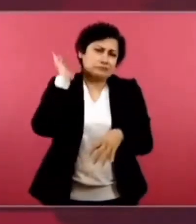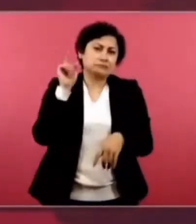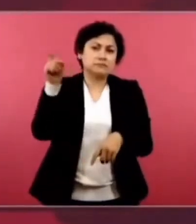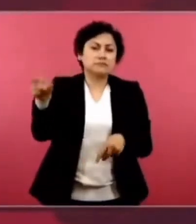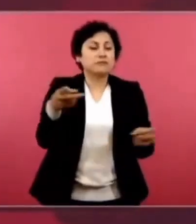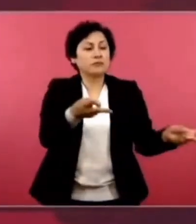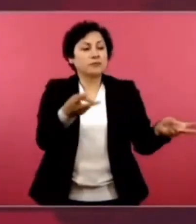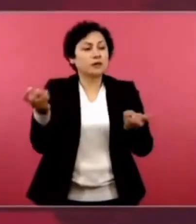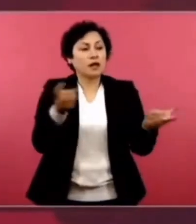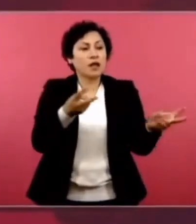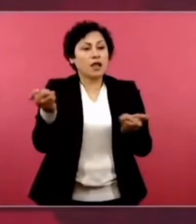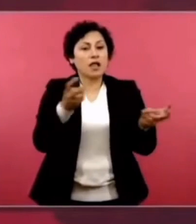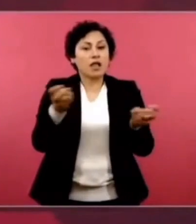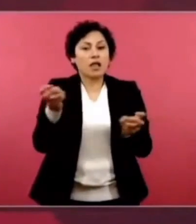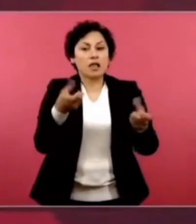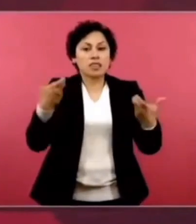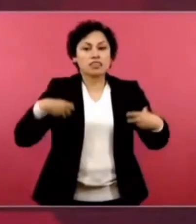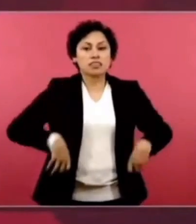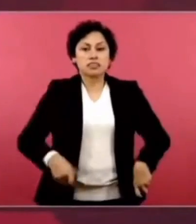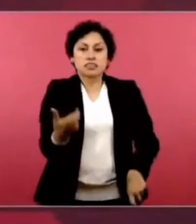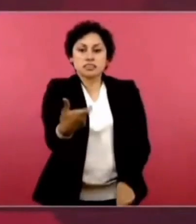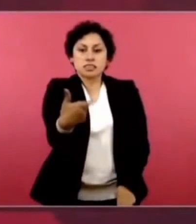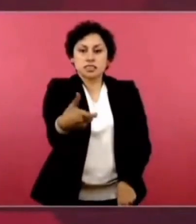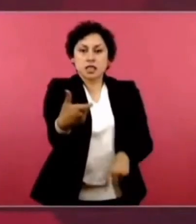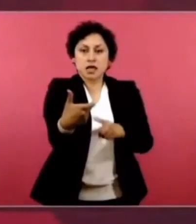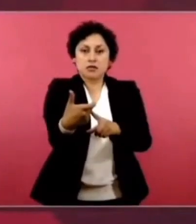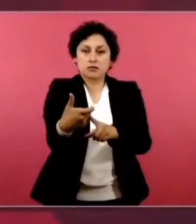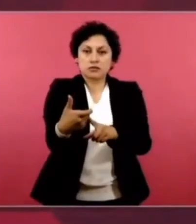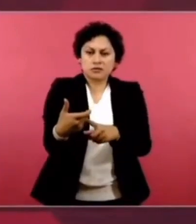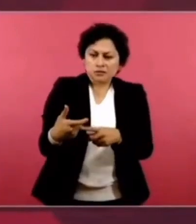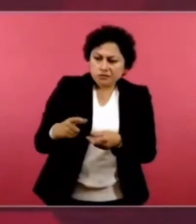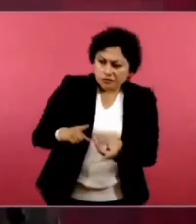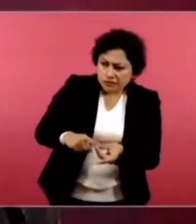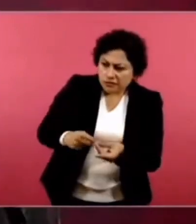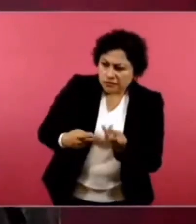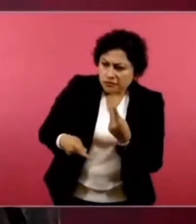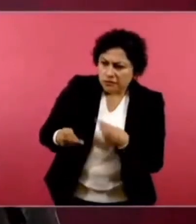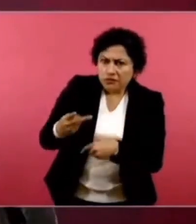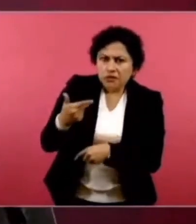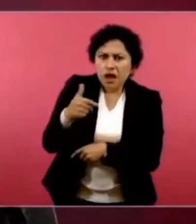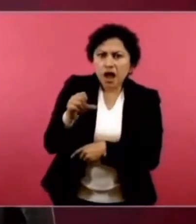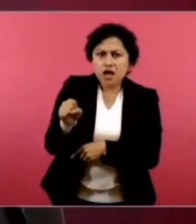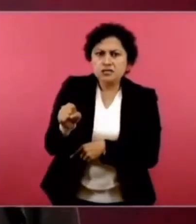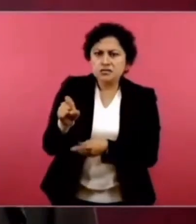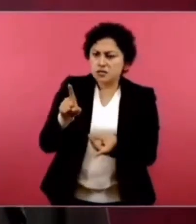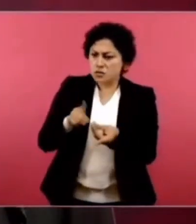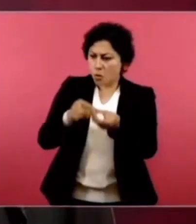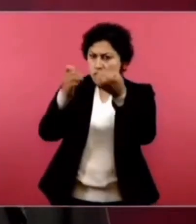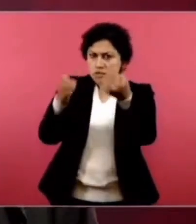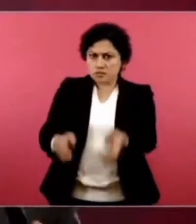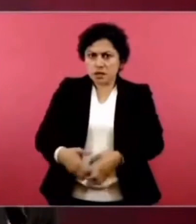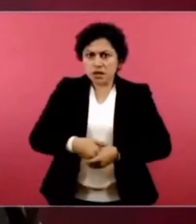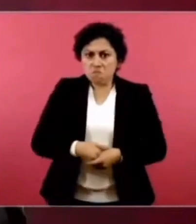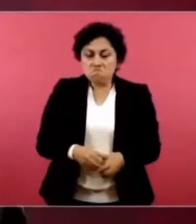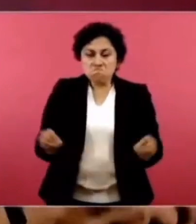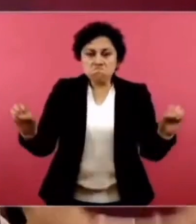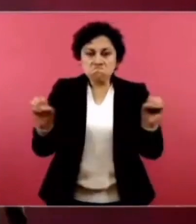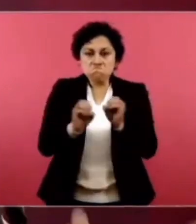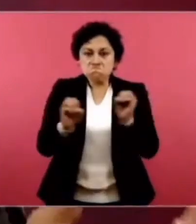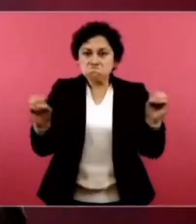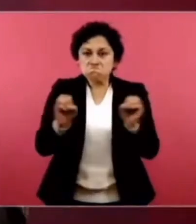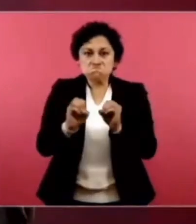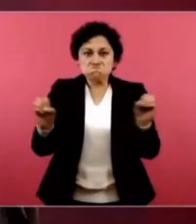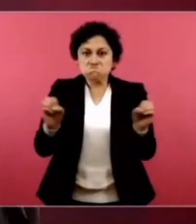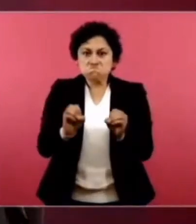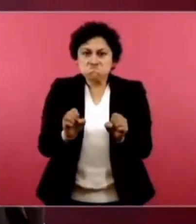Y al final no hubo más gas que el que ya se producía